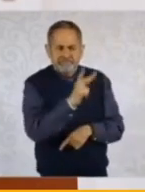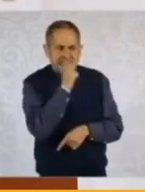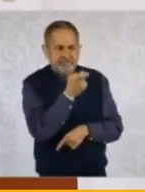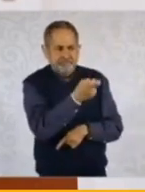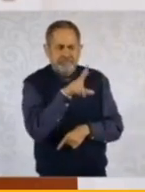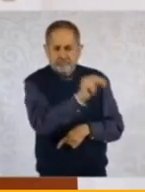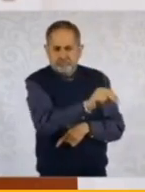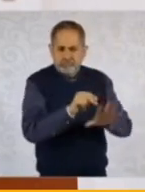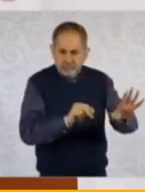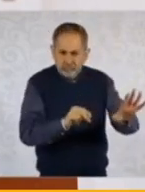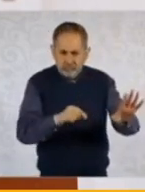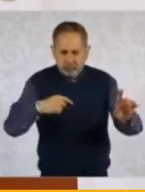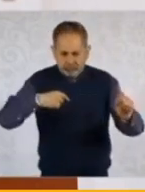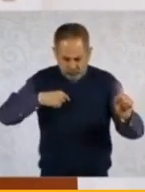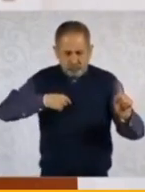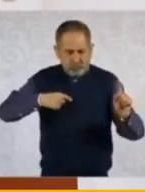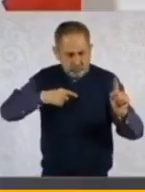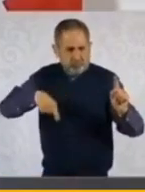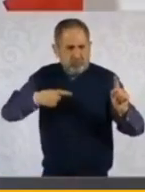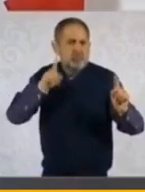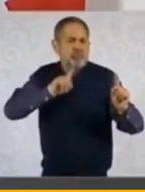Yo soy presidenta,